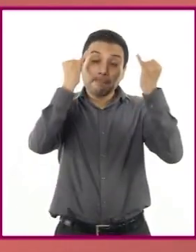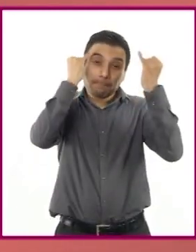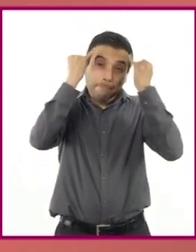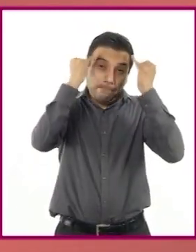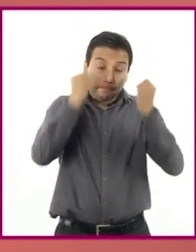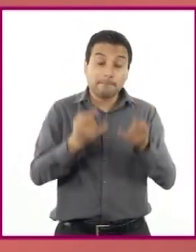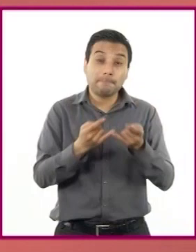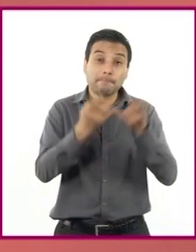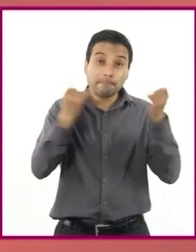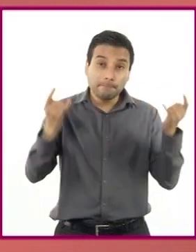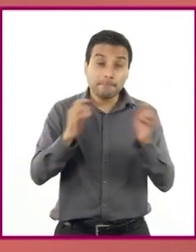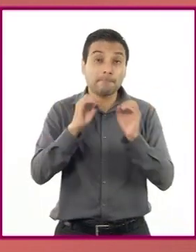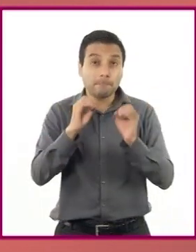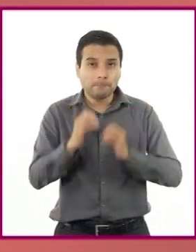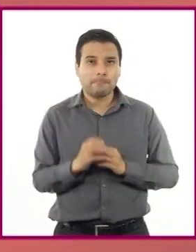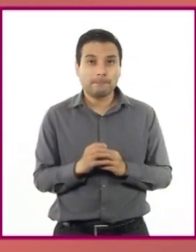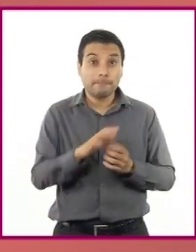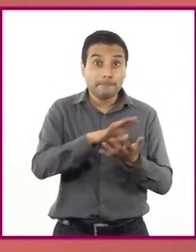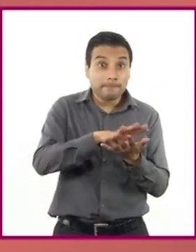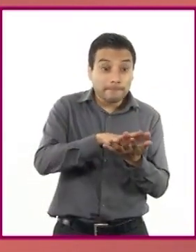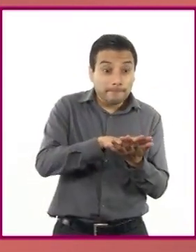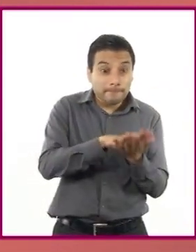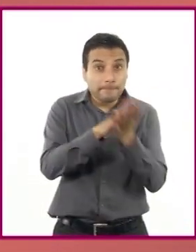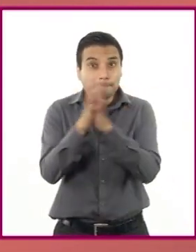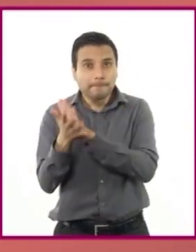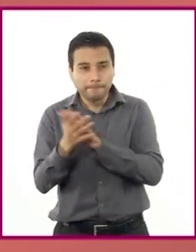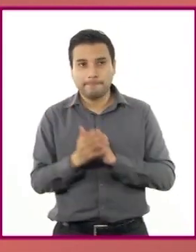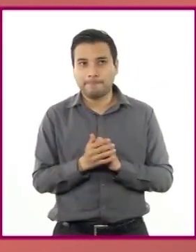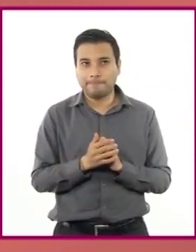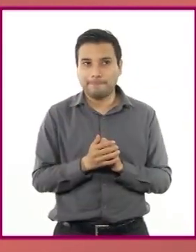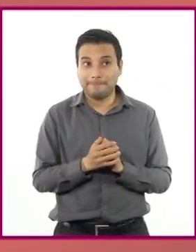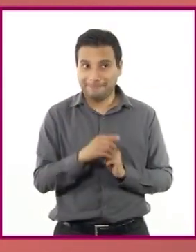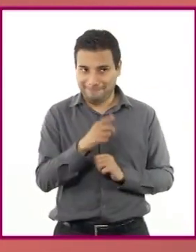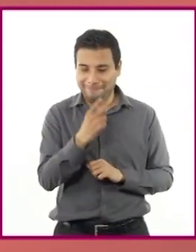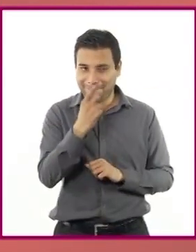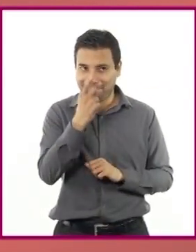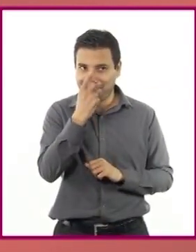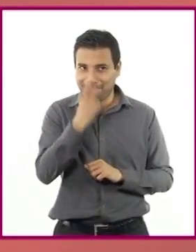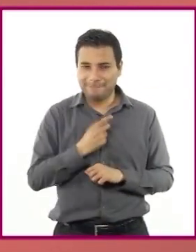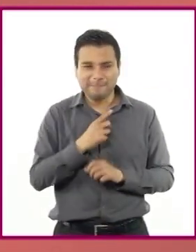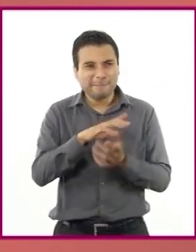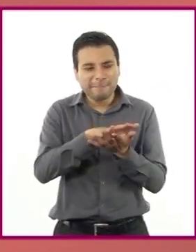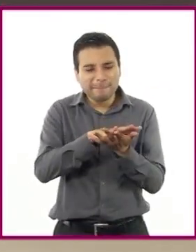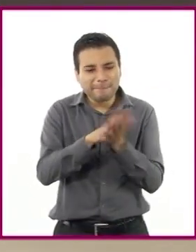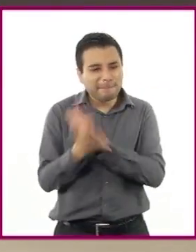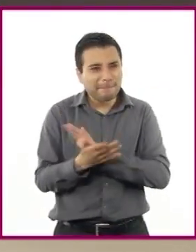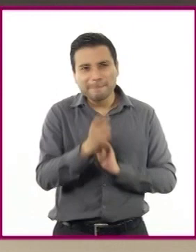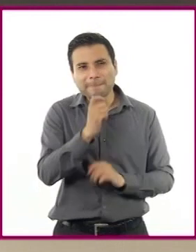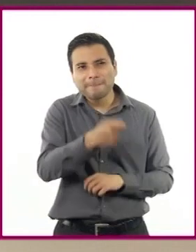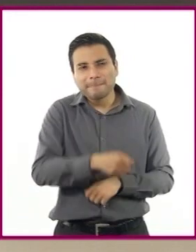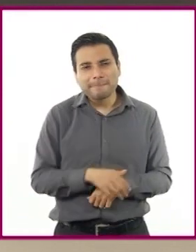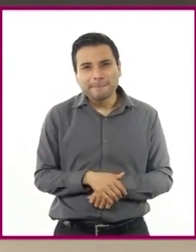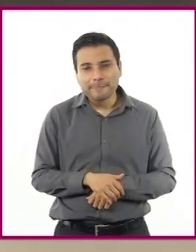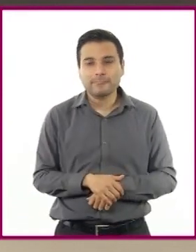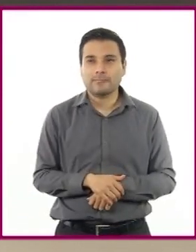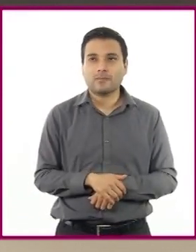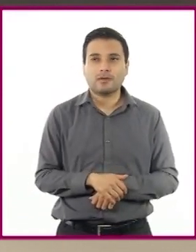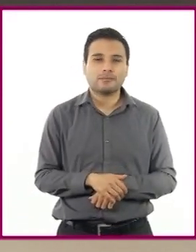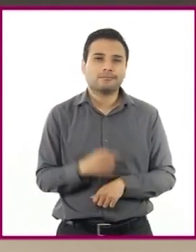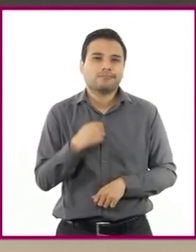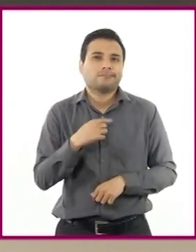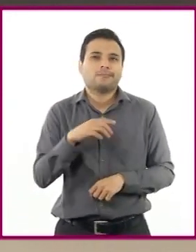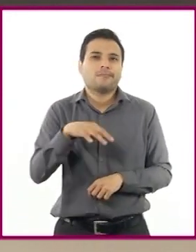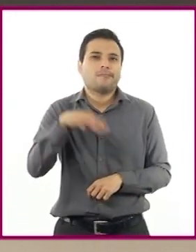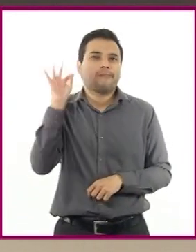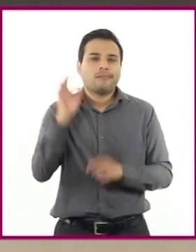historias adaptaban sus cuentos favoritos. ¿A qué te refieres con eso? Se trataba de elegir un